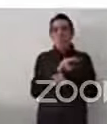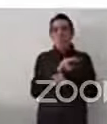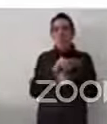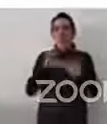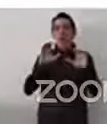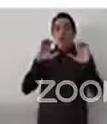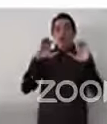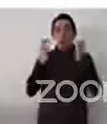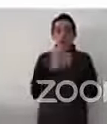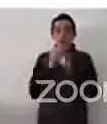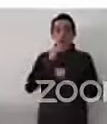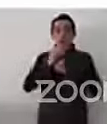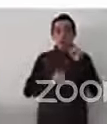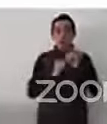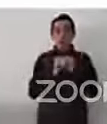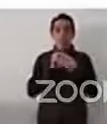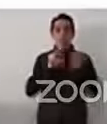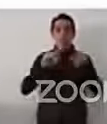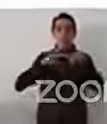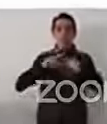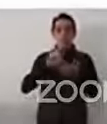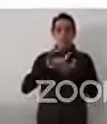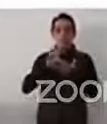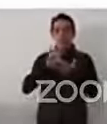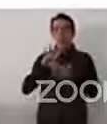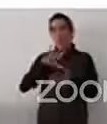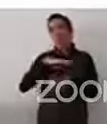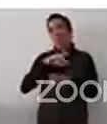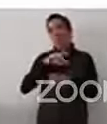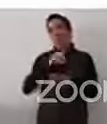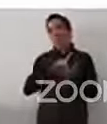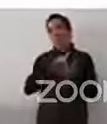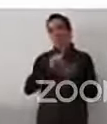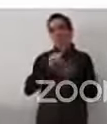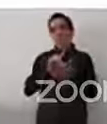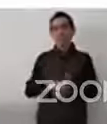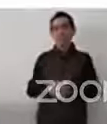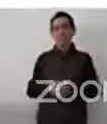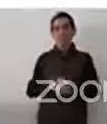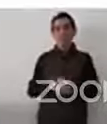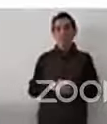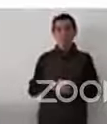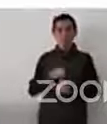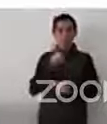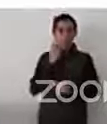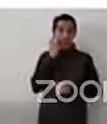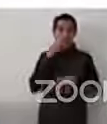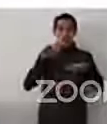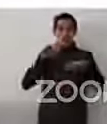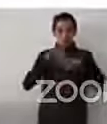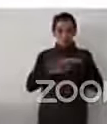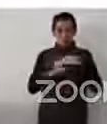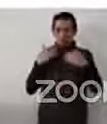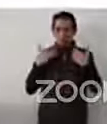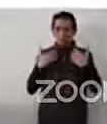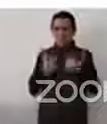la clave para entender ese cambio es que cuando mencionan el tema de